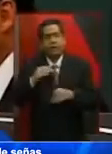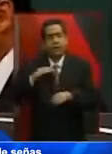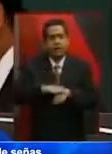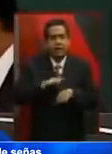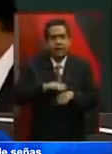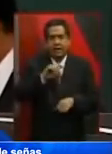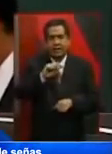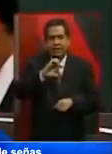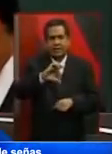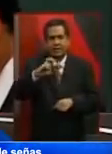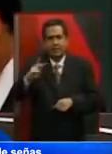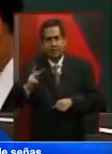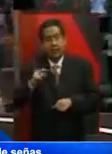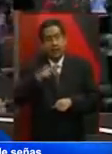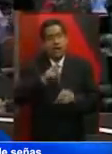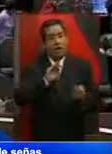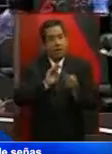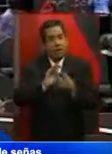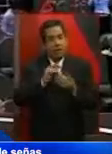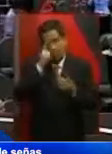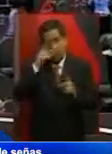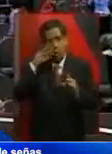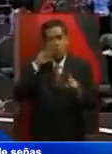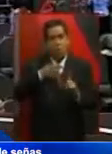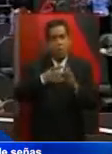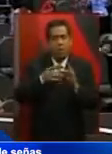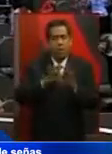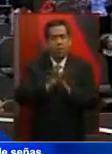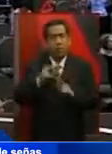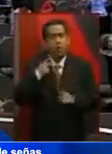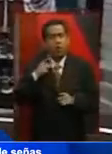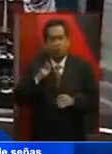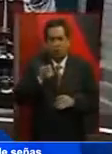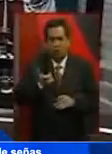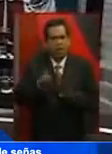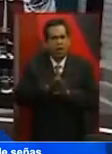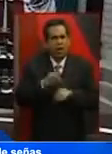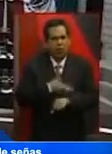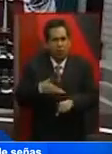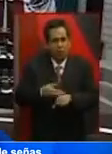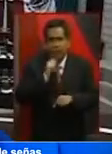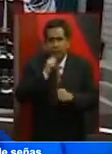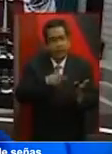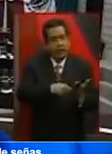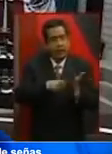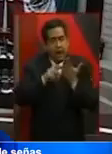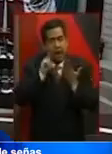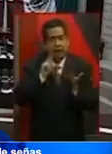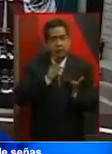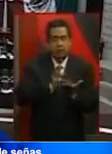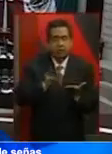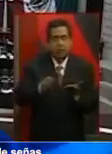Secretaría de Hacienda y Crédito Público, con el objetivo de analizar la política económica, así como para que presente ante los legisladores el